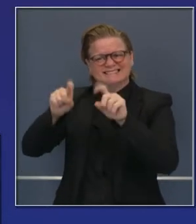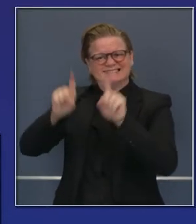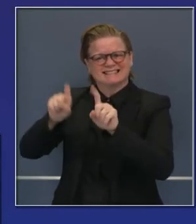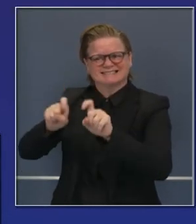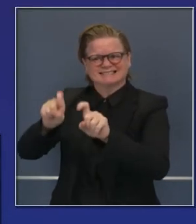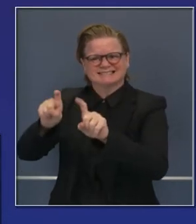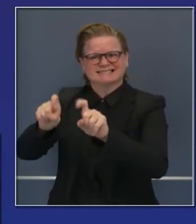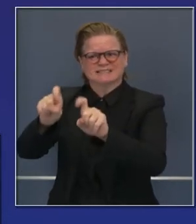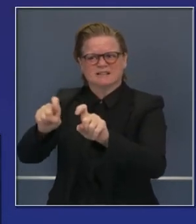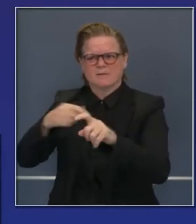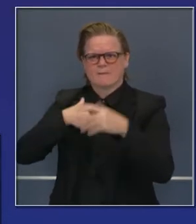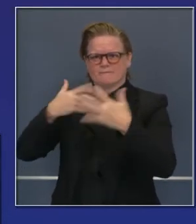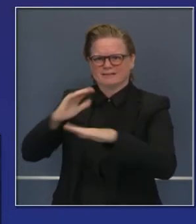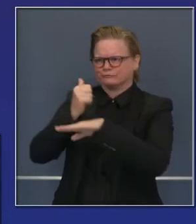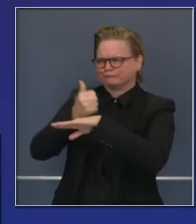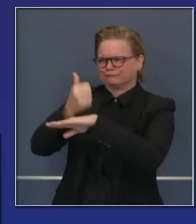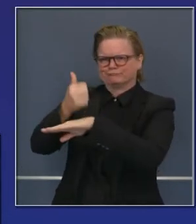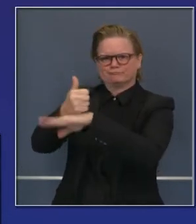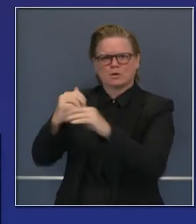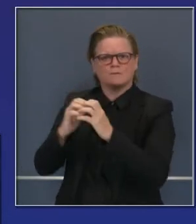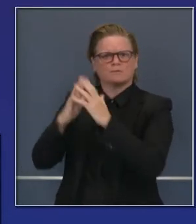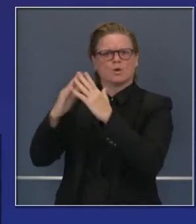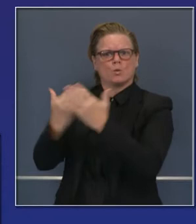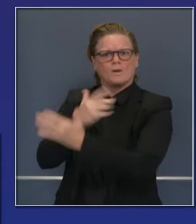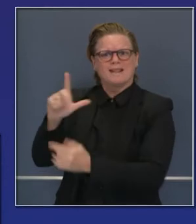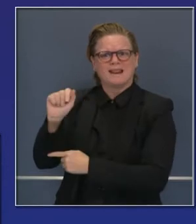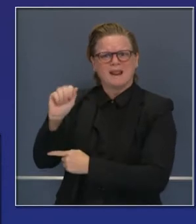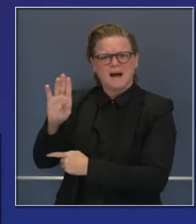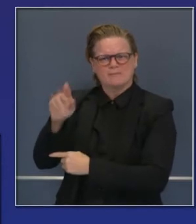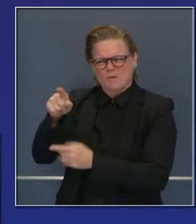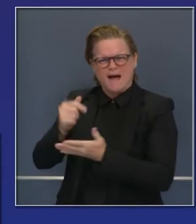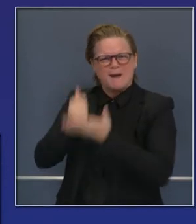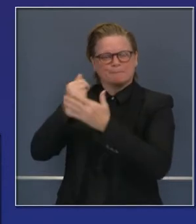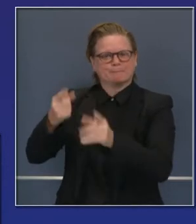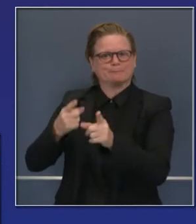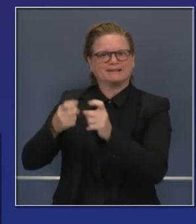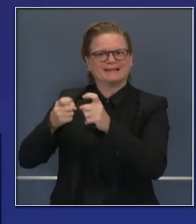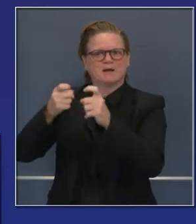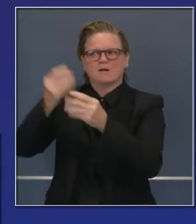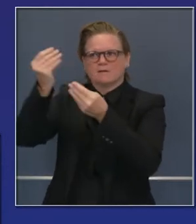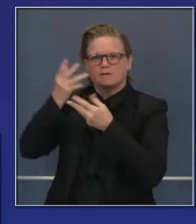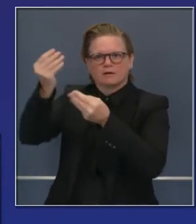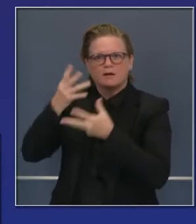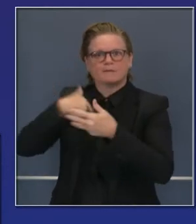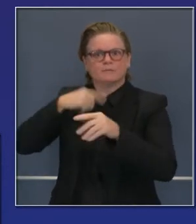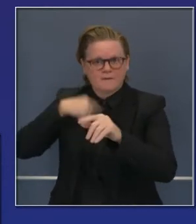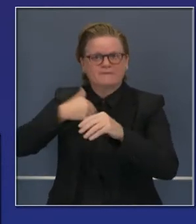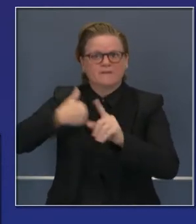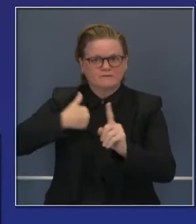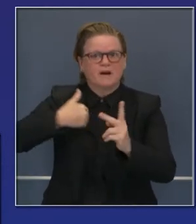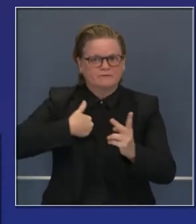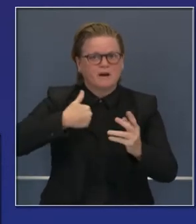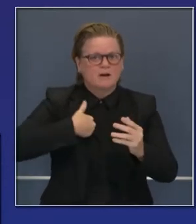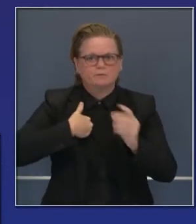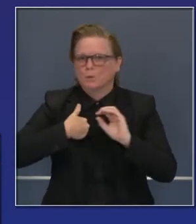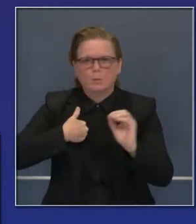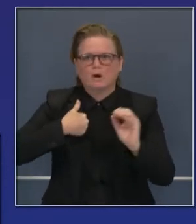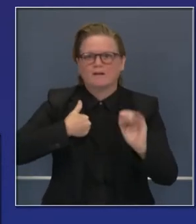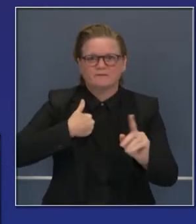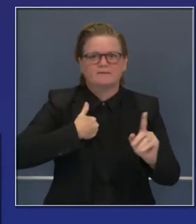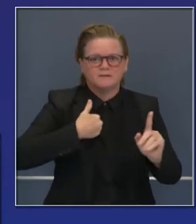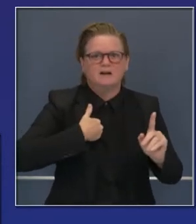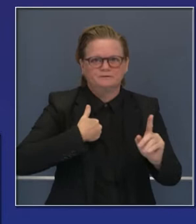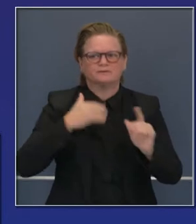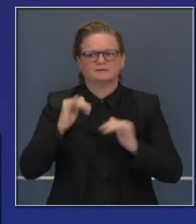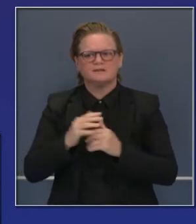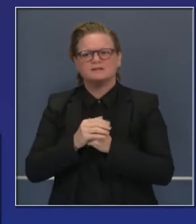el nuevo laboratorio estatal que se abrió, estamos viendo un mayor número de casos. Y con ese